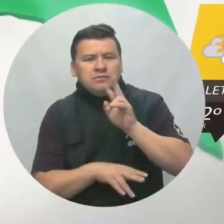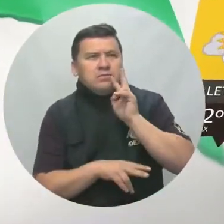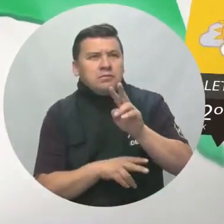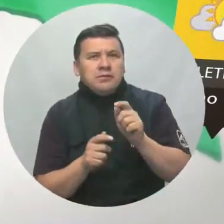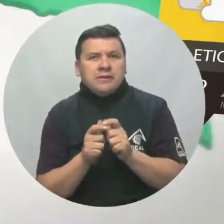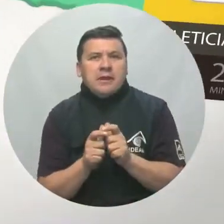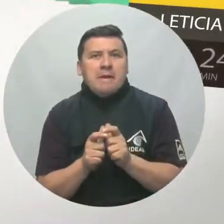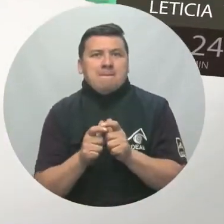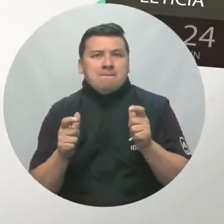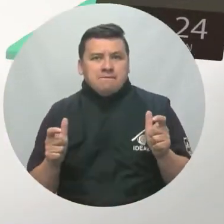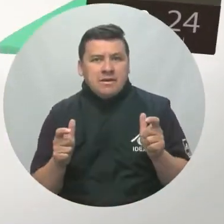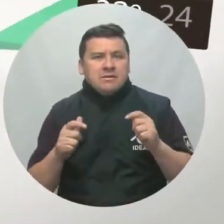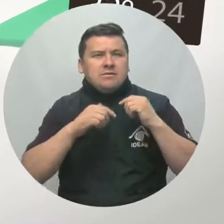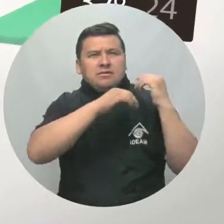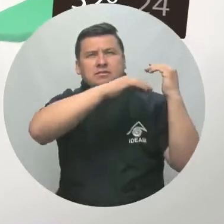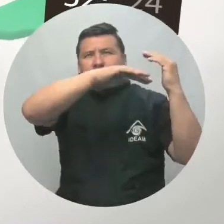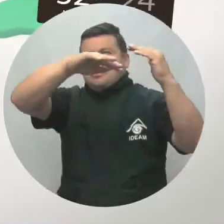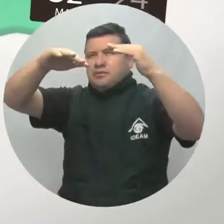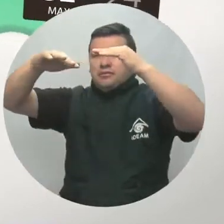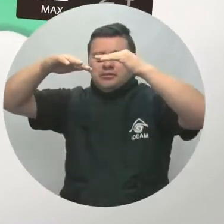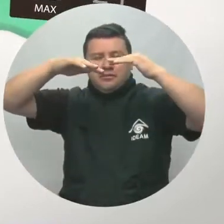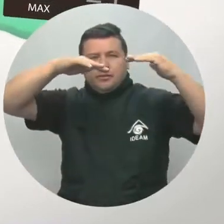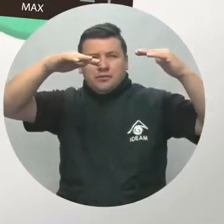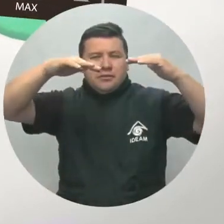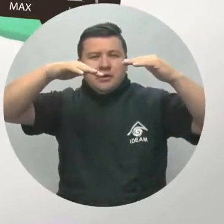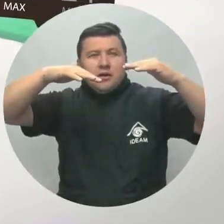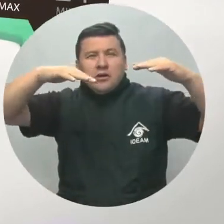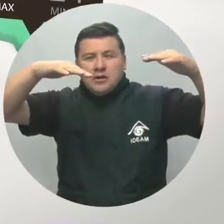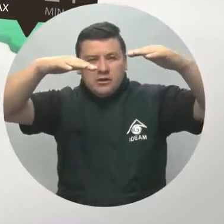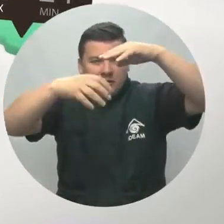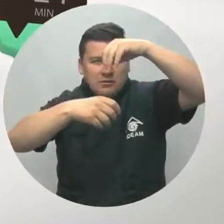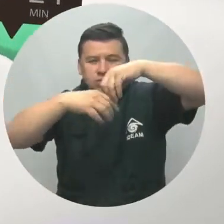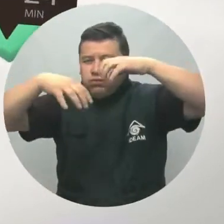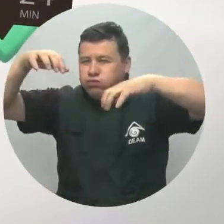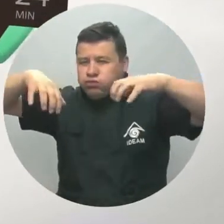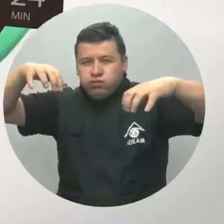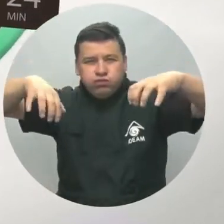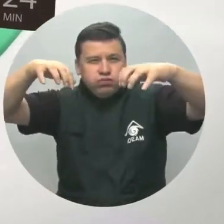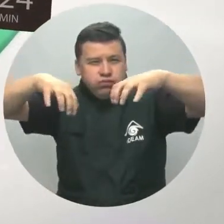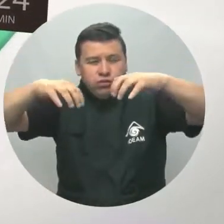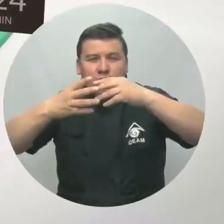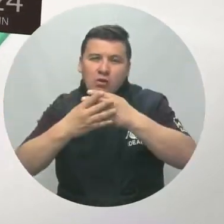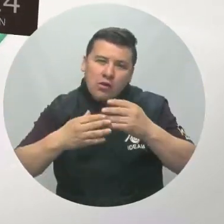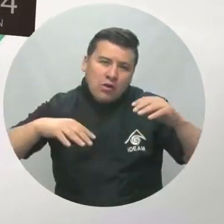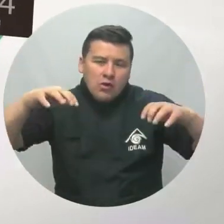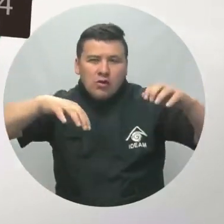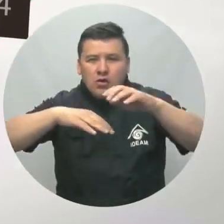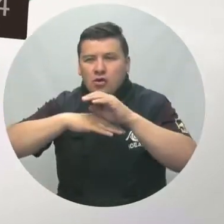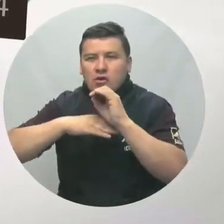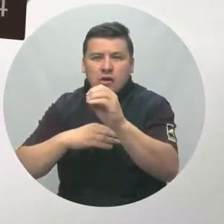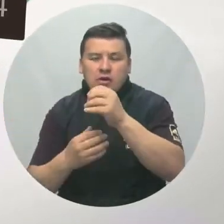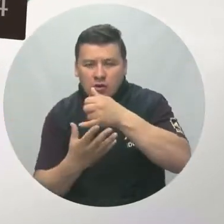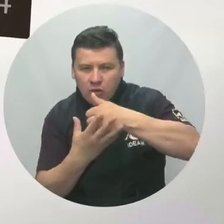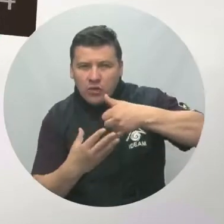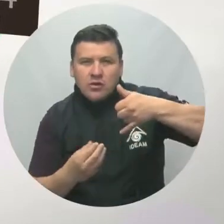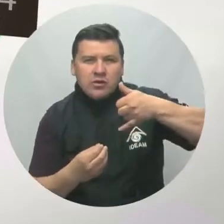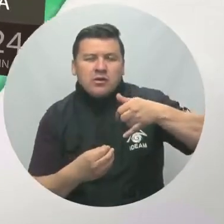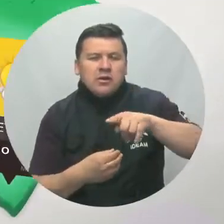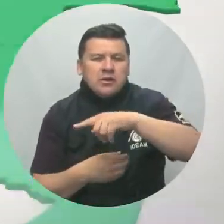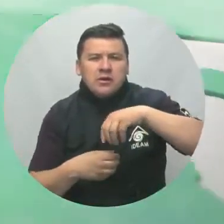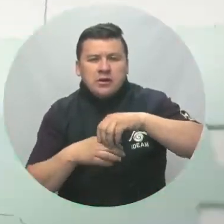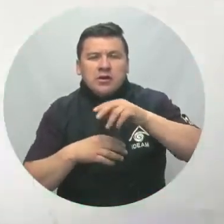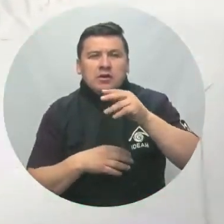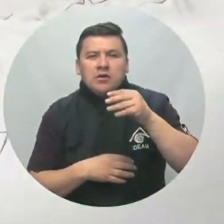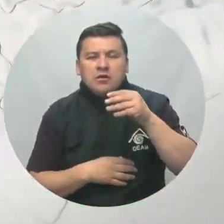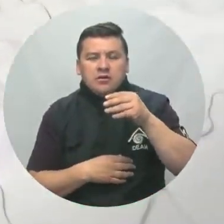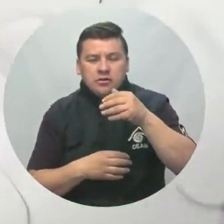aumentos marcados de la nubosidad en gran parte de la región y lluvias entre ligeras y moderadas en el oriente del Guaviare y en sectores del